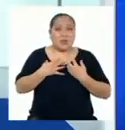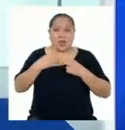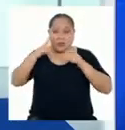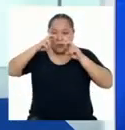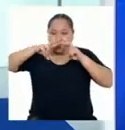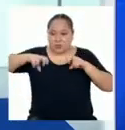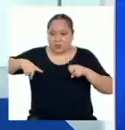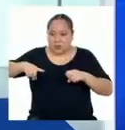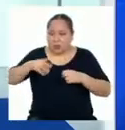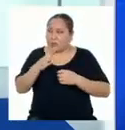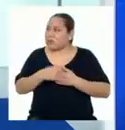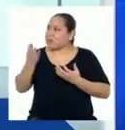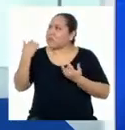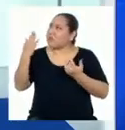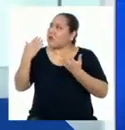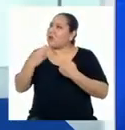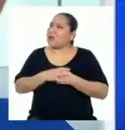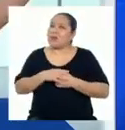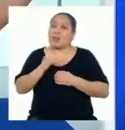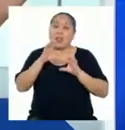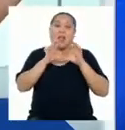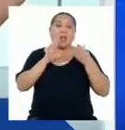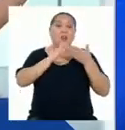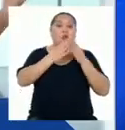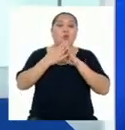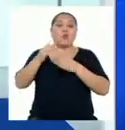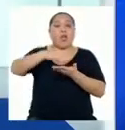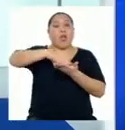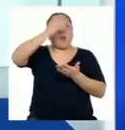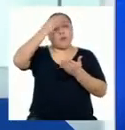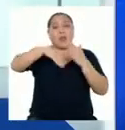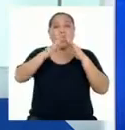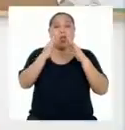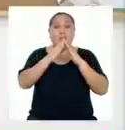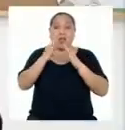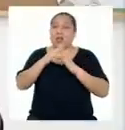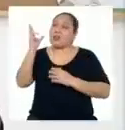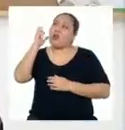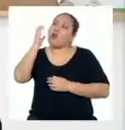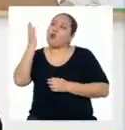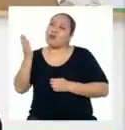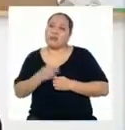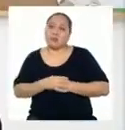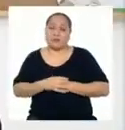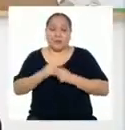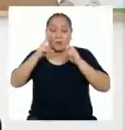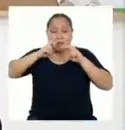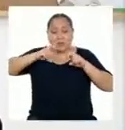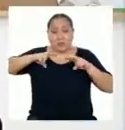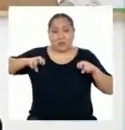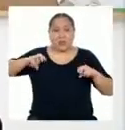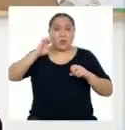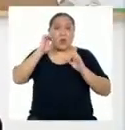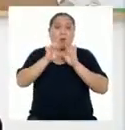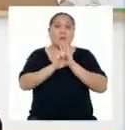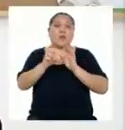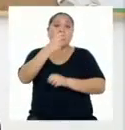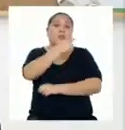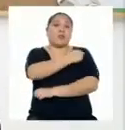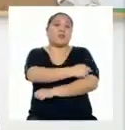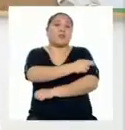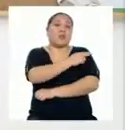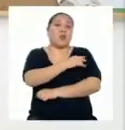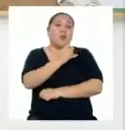detalle. Cuente más, profesor. La comunidad de Aprendo en Casa lo escucha. Estudios como el llevado a cabo en el Hospital